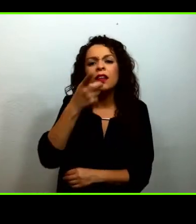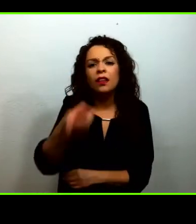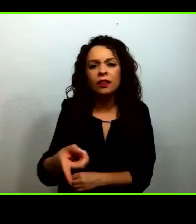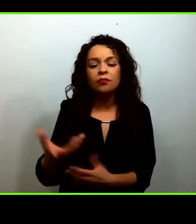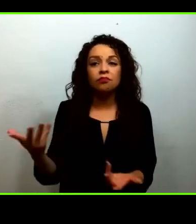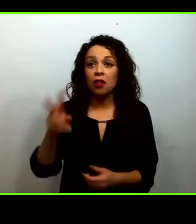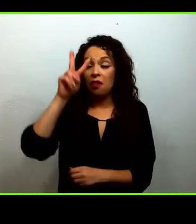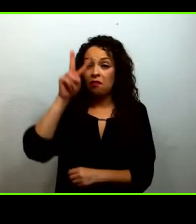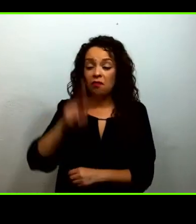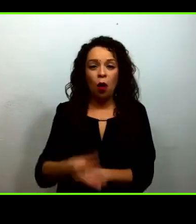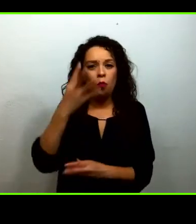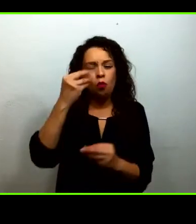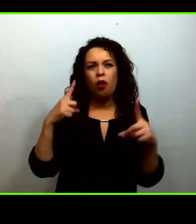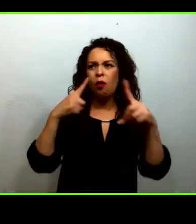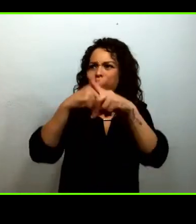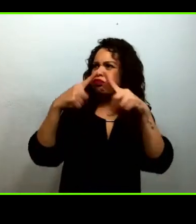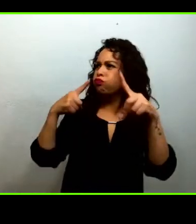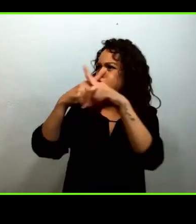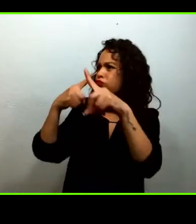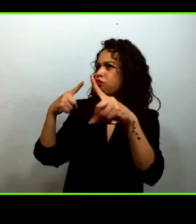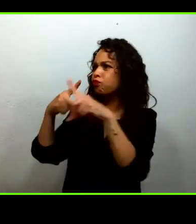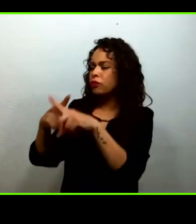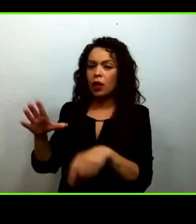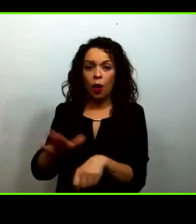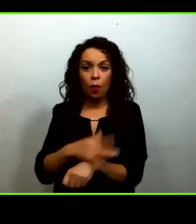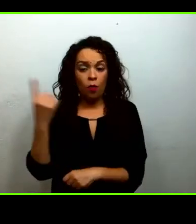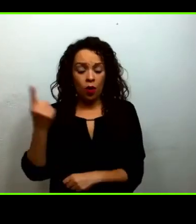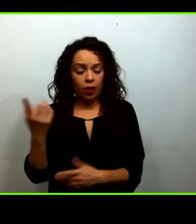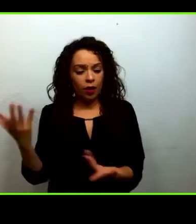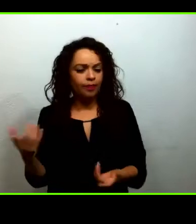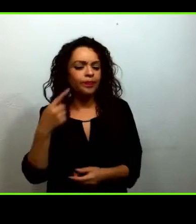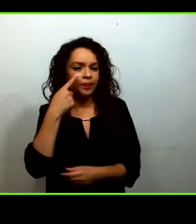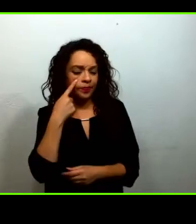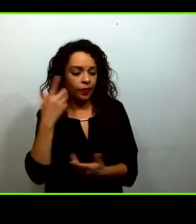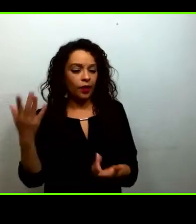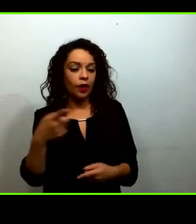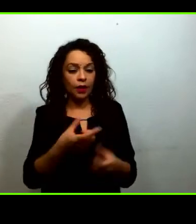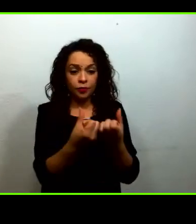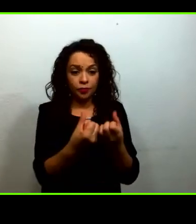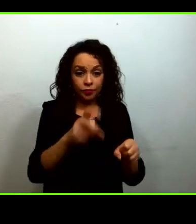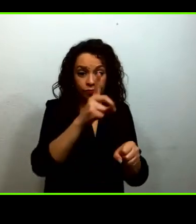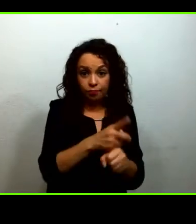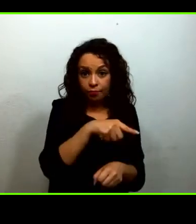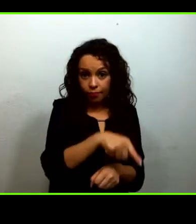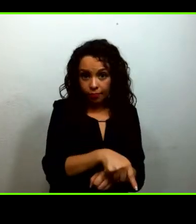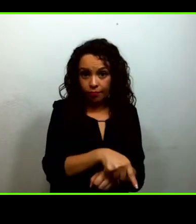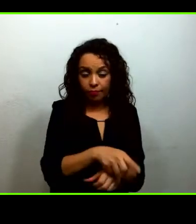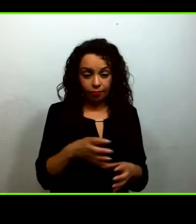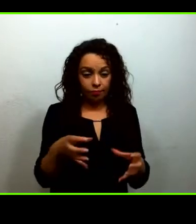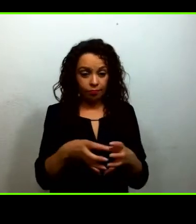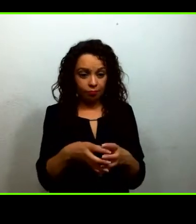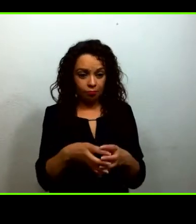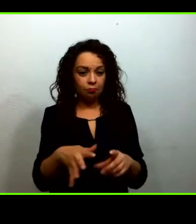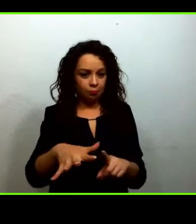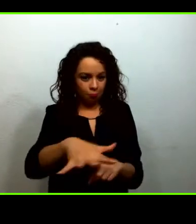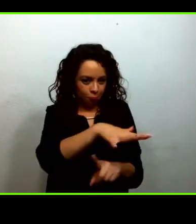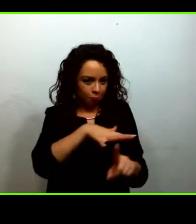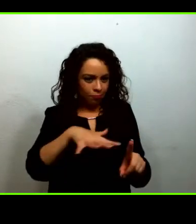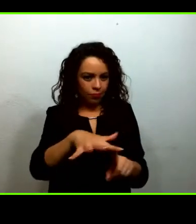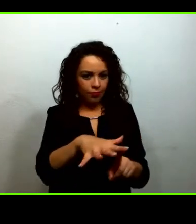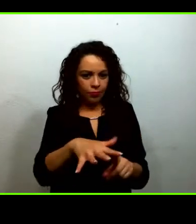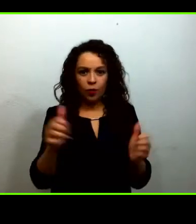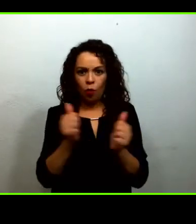por un lado vivimos en una sociedad del conocimiento en donde las tecnologías nos mueven a un ritmo acelerado de